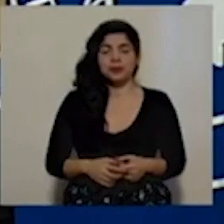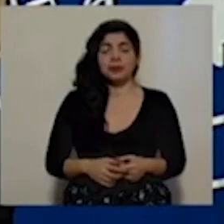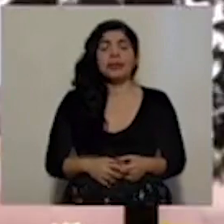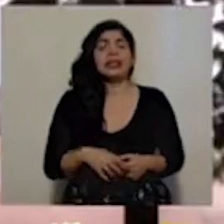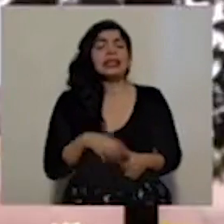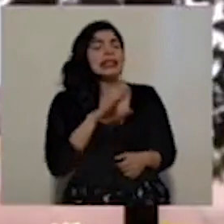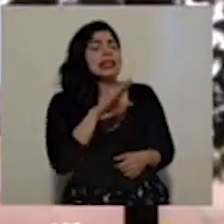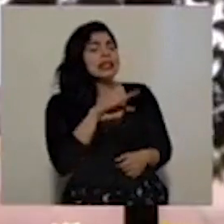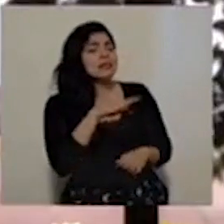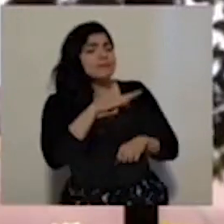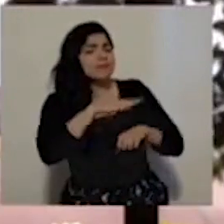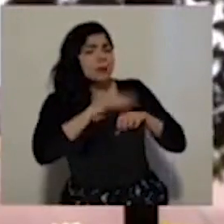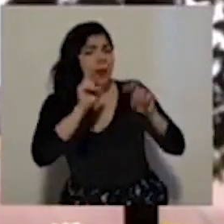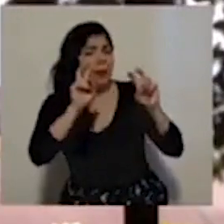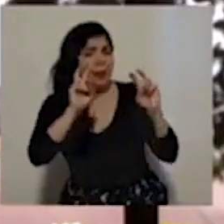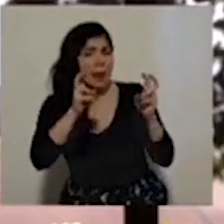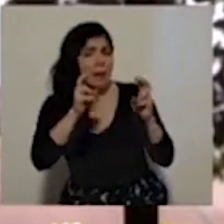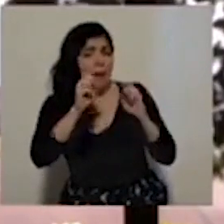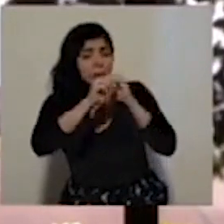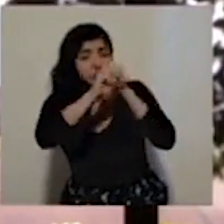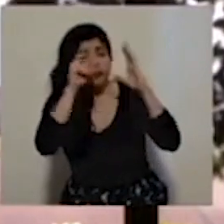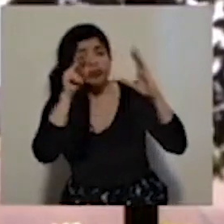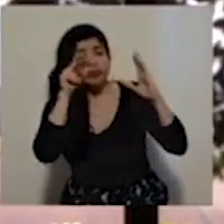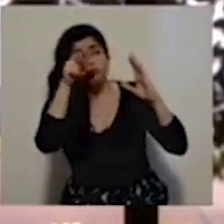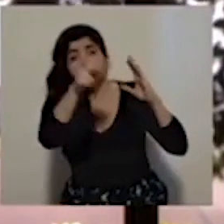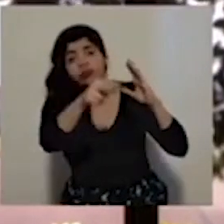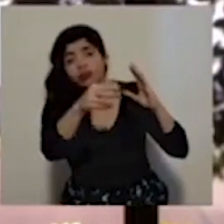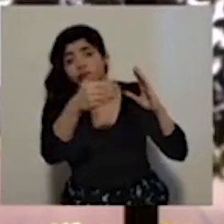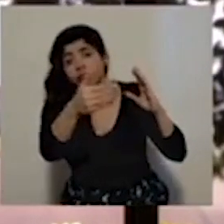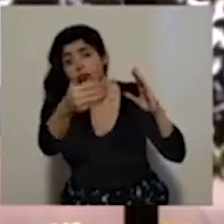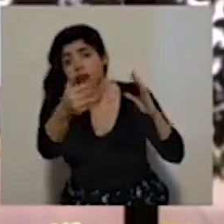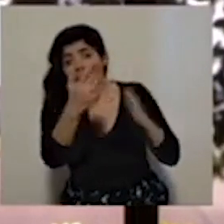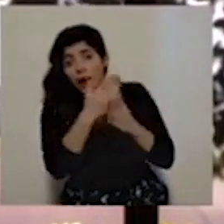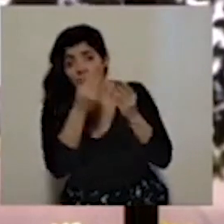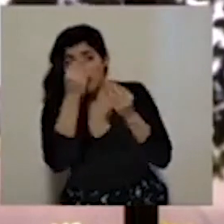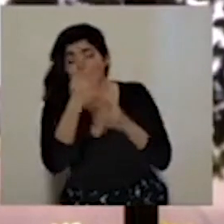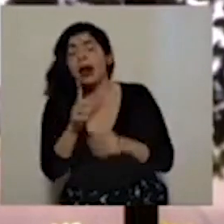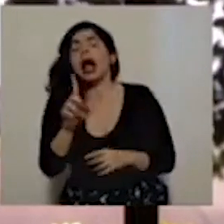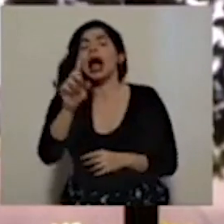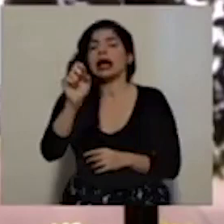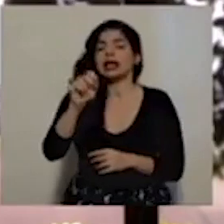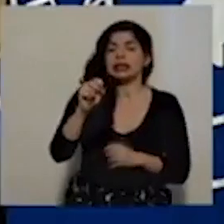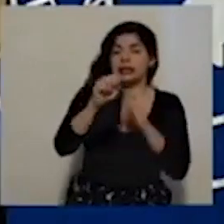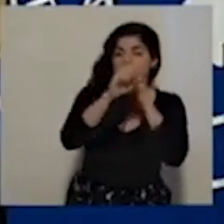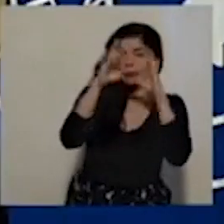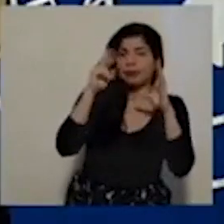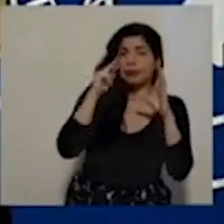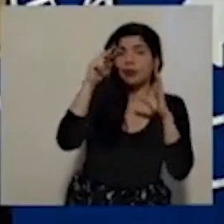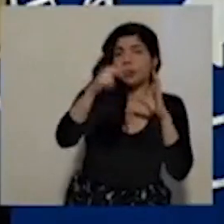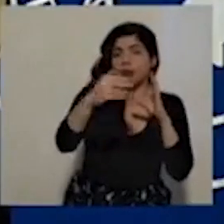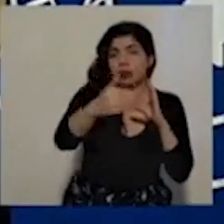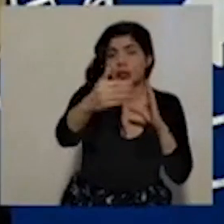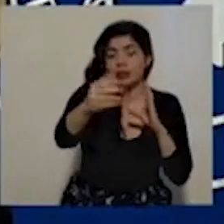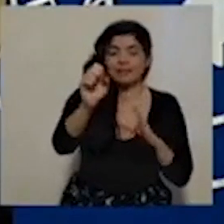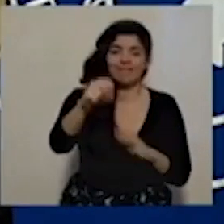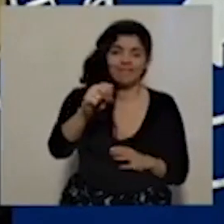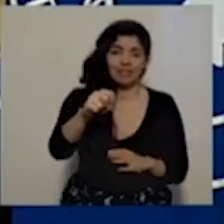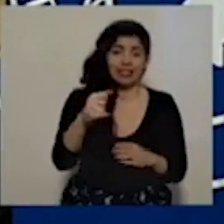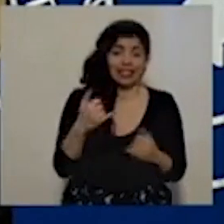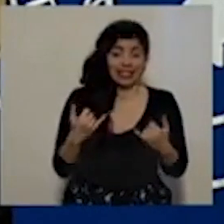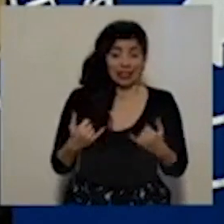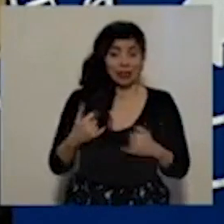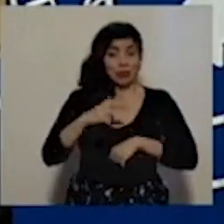Y sobre el tema de las proyecciones, ¿hay alguna información sobre eso? Ok, sobre las proyecciones. Sí, en este momento,